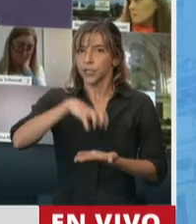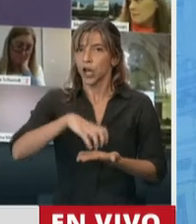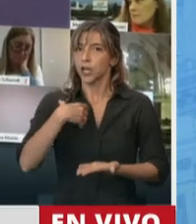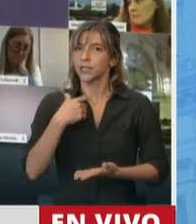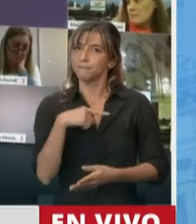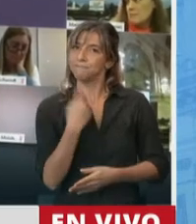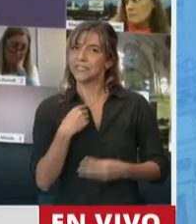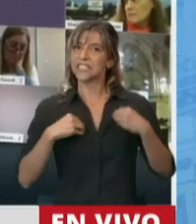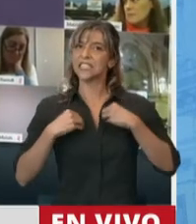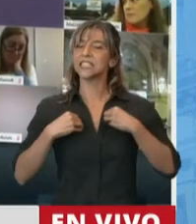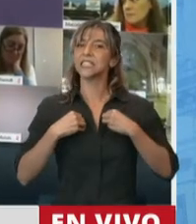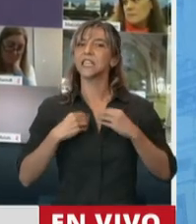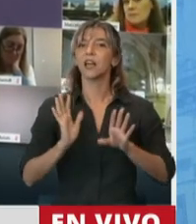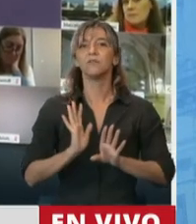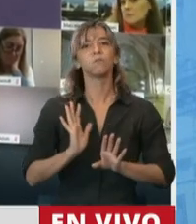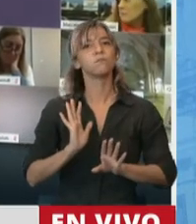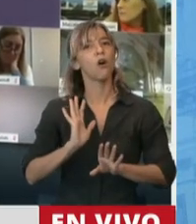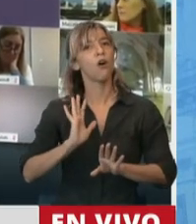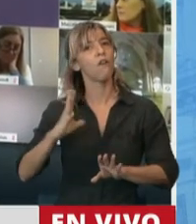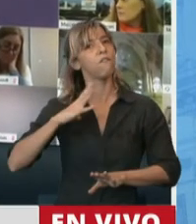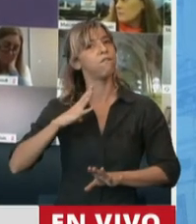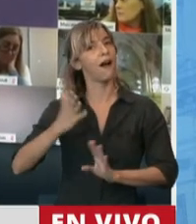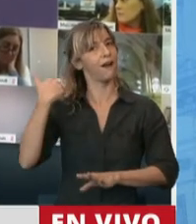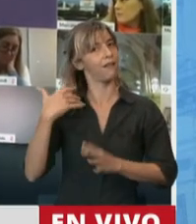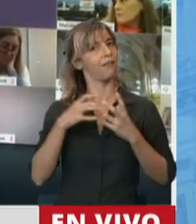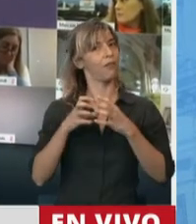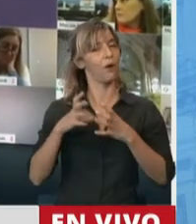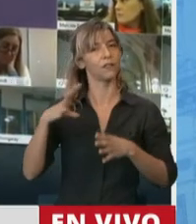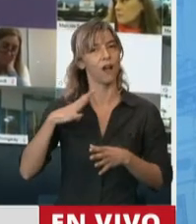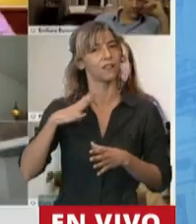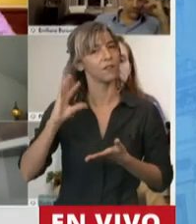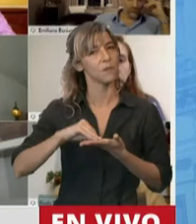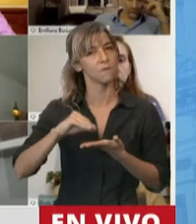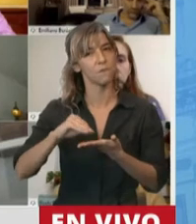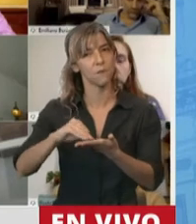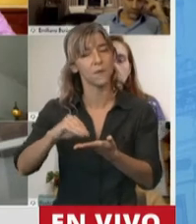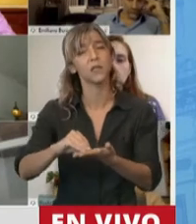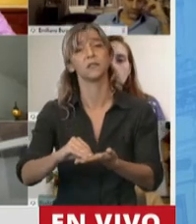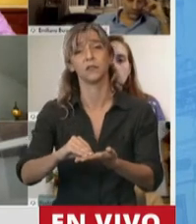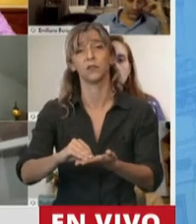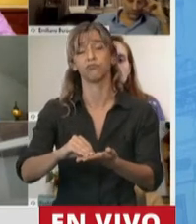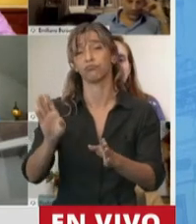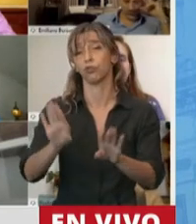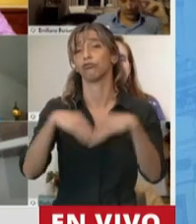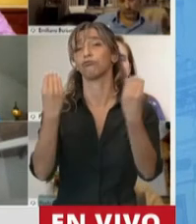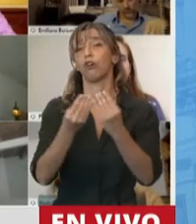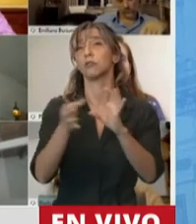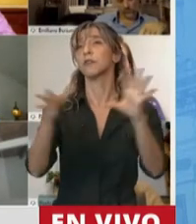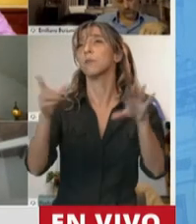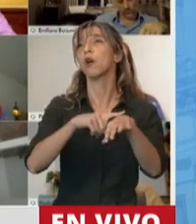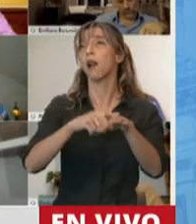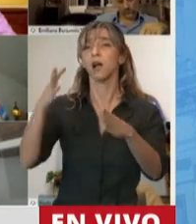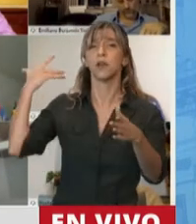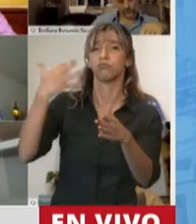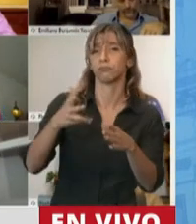de debates que no hemos ido dando y ya llevamos 36 años de democracia ininterrumpidas y hay situaciones